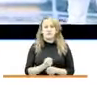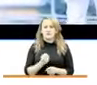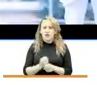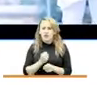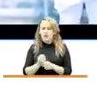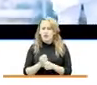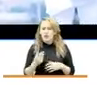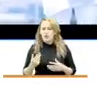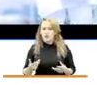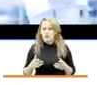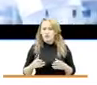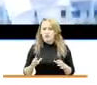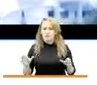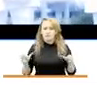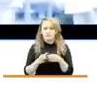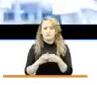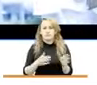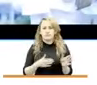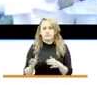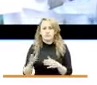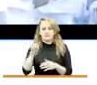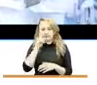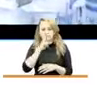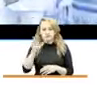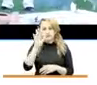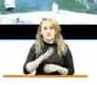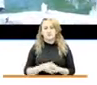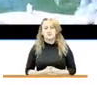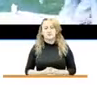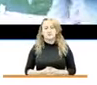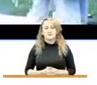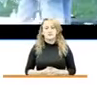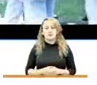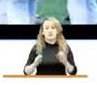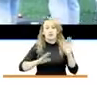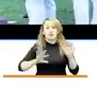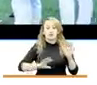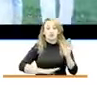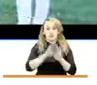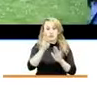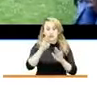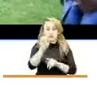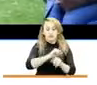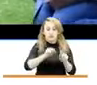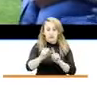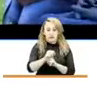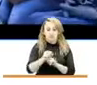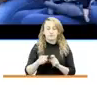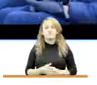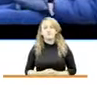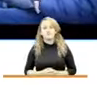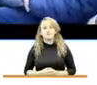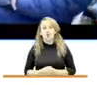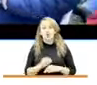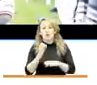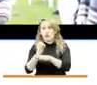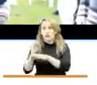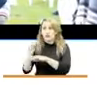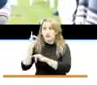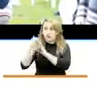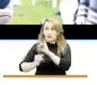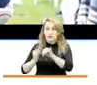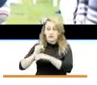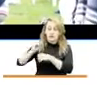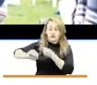Departamento Nacional de Planeación, el Departamento de la Prosperidad Social, Organismos de Cooperación Internacional,